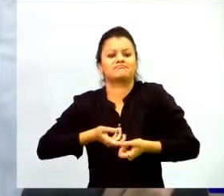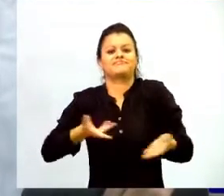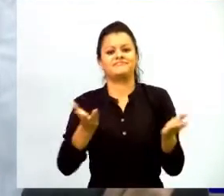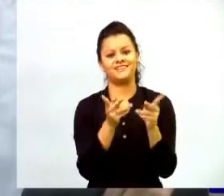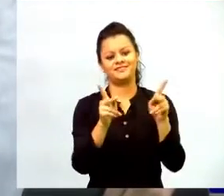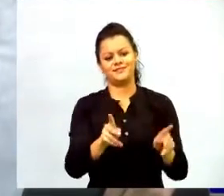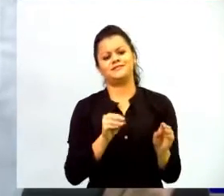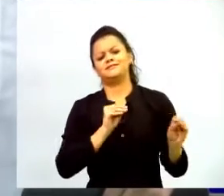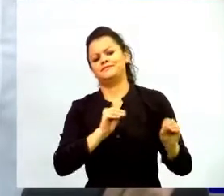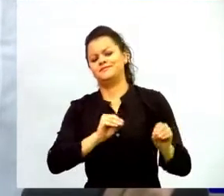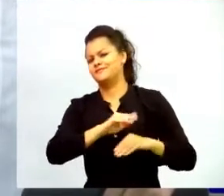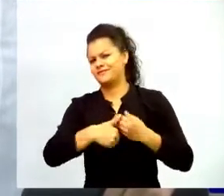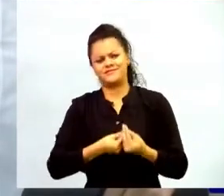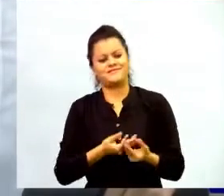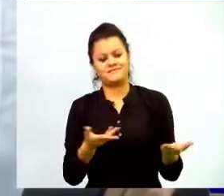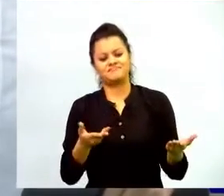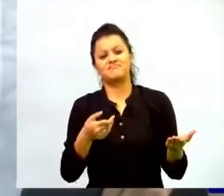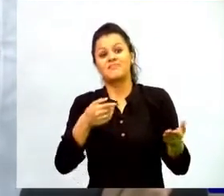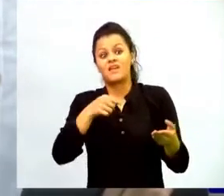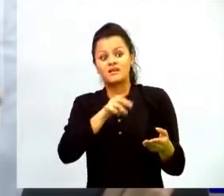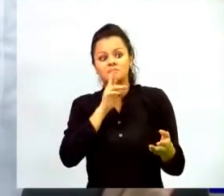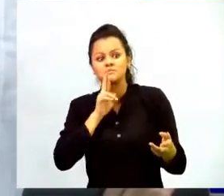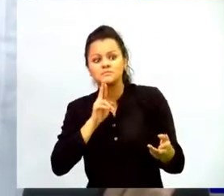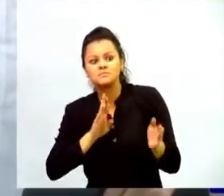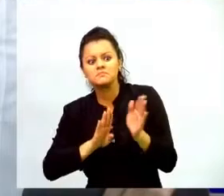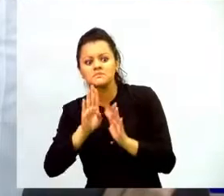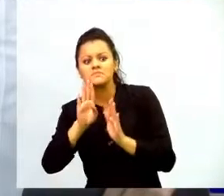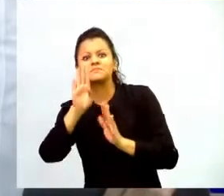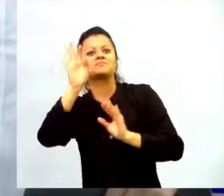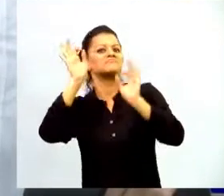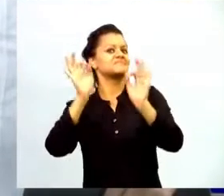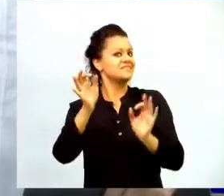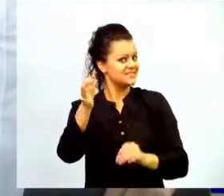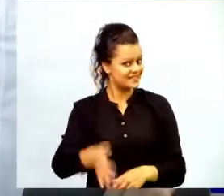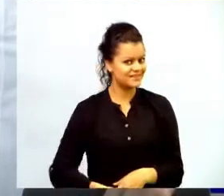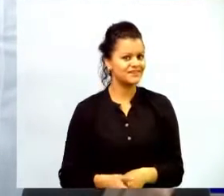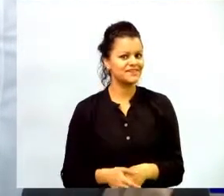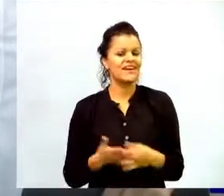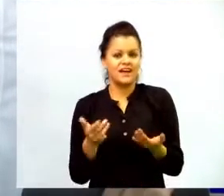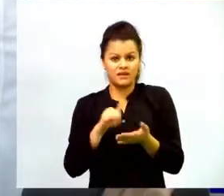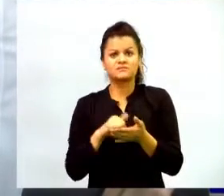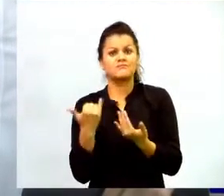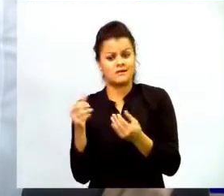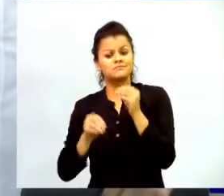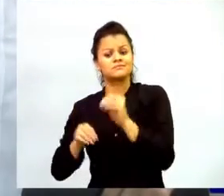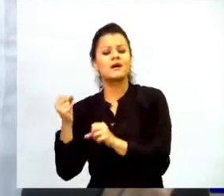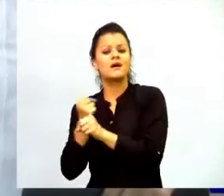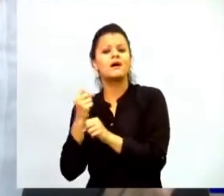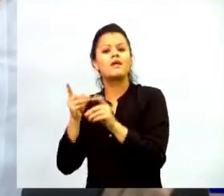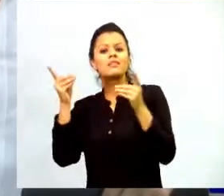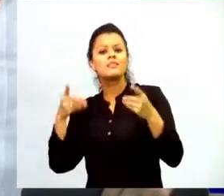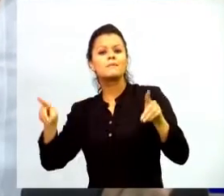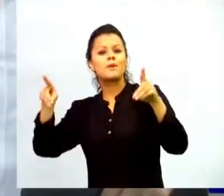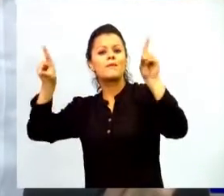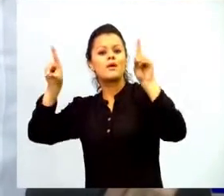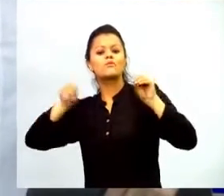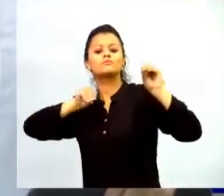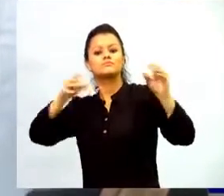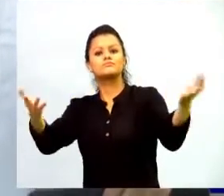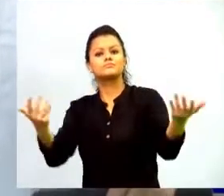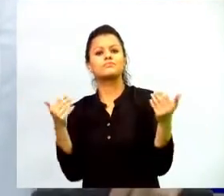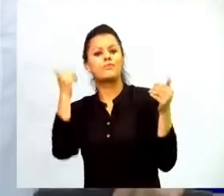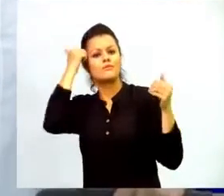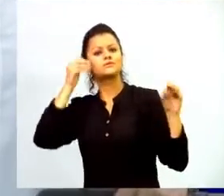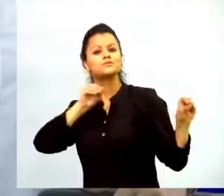vamos a seguir obteniendo muy buenos resultados entonces estamos trabajando diplomados para los profesores diplomados para los rectores